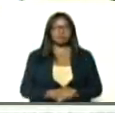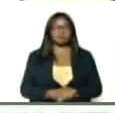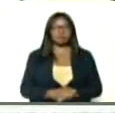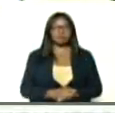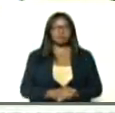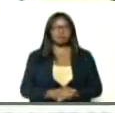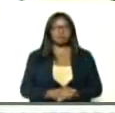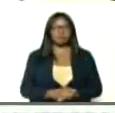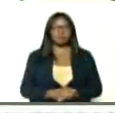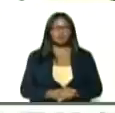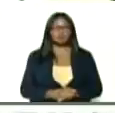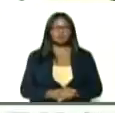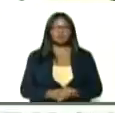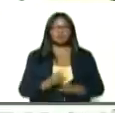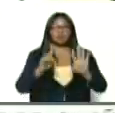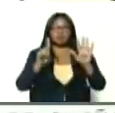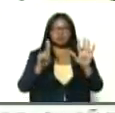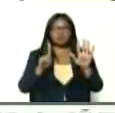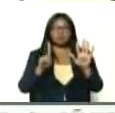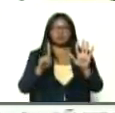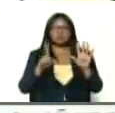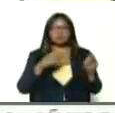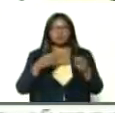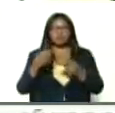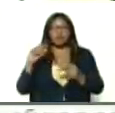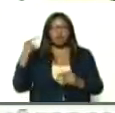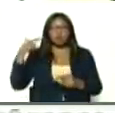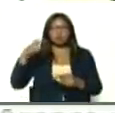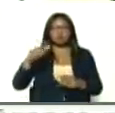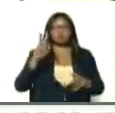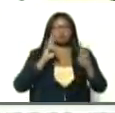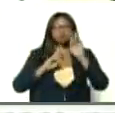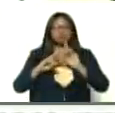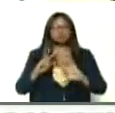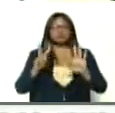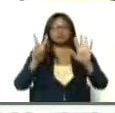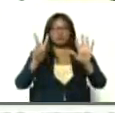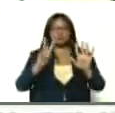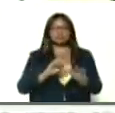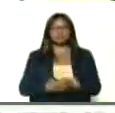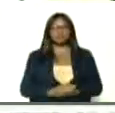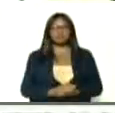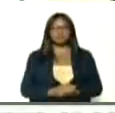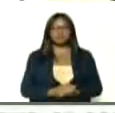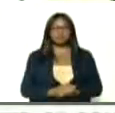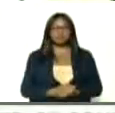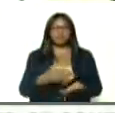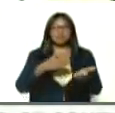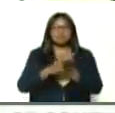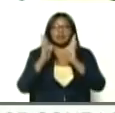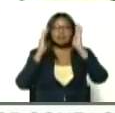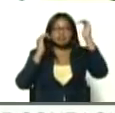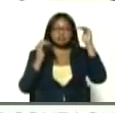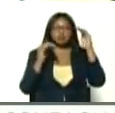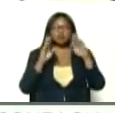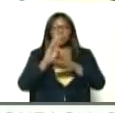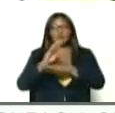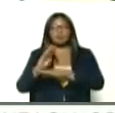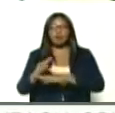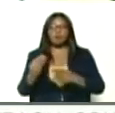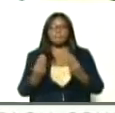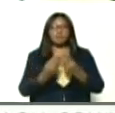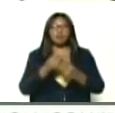6, deshigienizar, los vehículos de transporte público, número 7, garantizar la atención integral, protección y